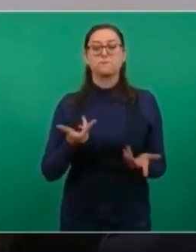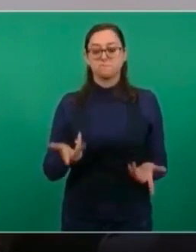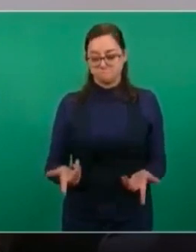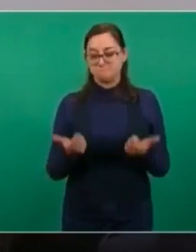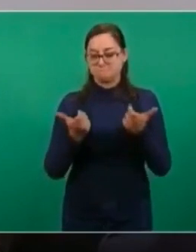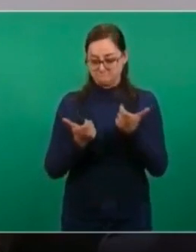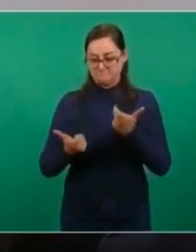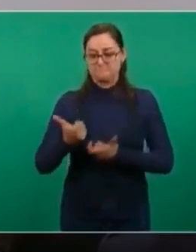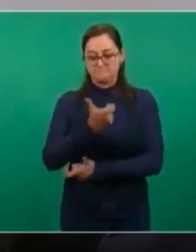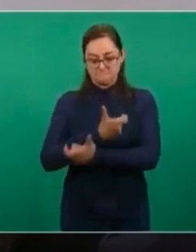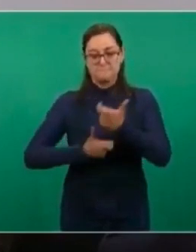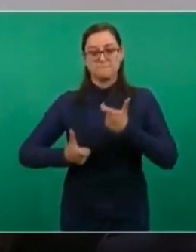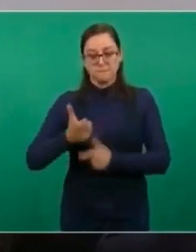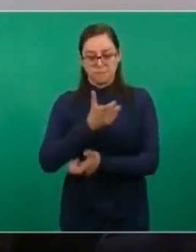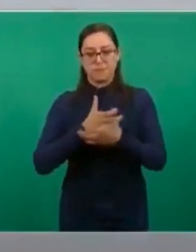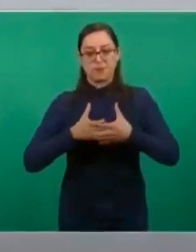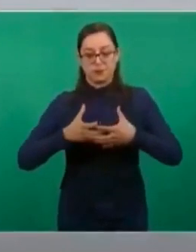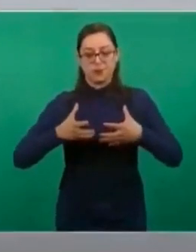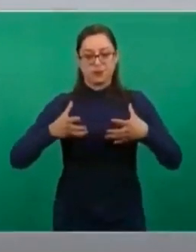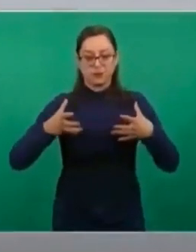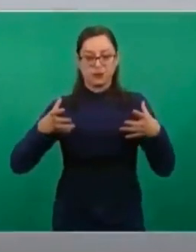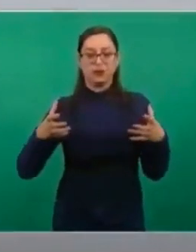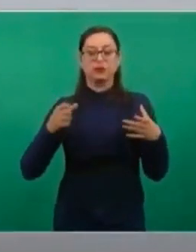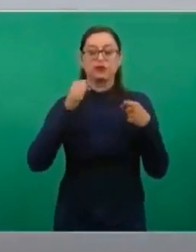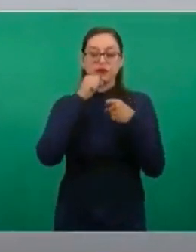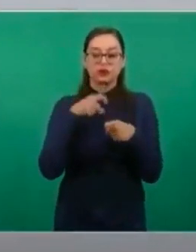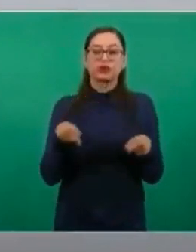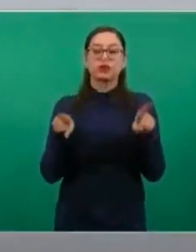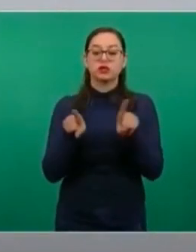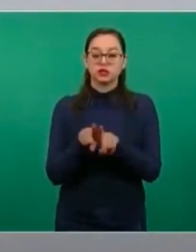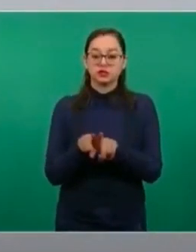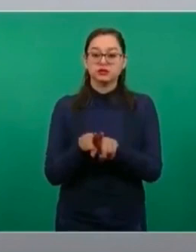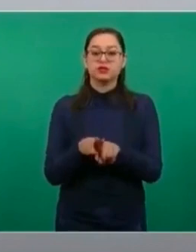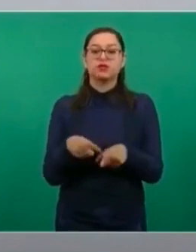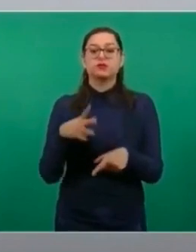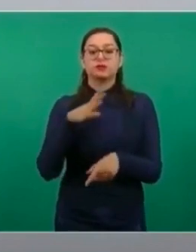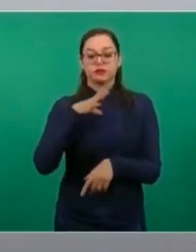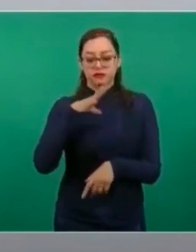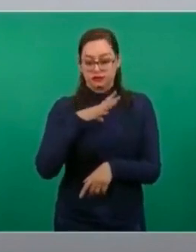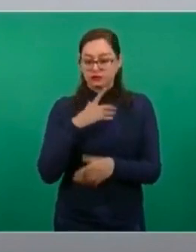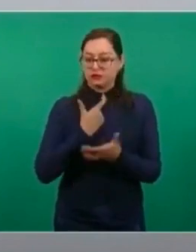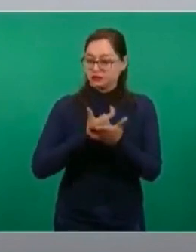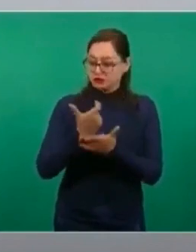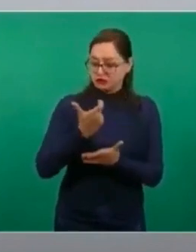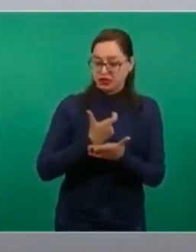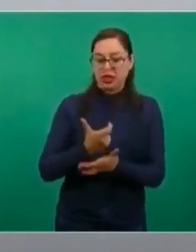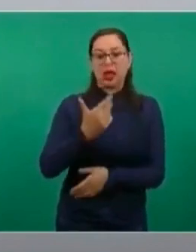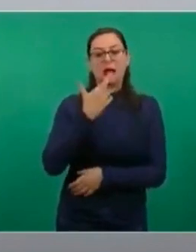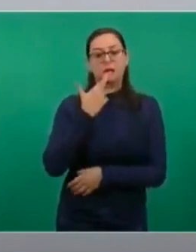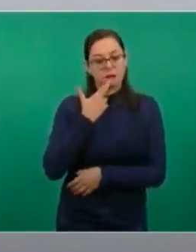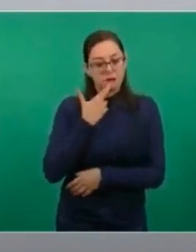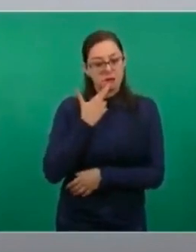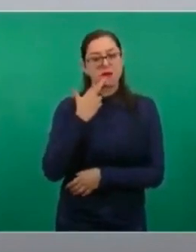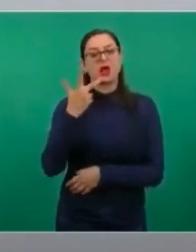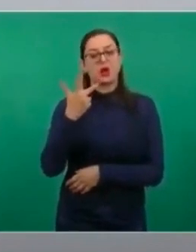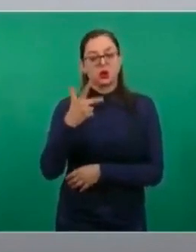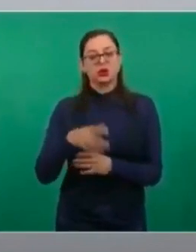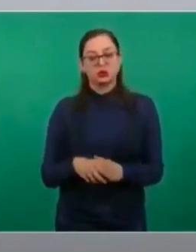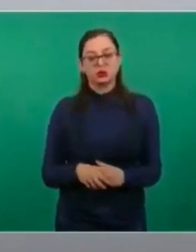recuperación económica. También mejores salarios, porque